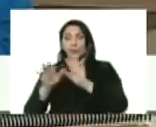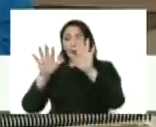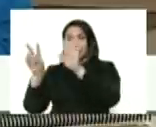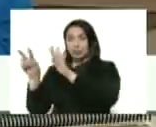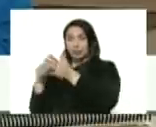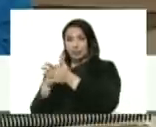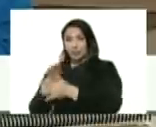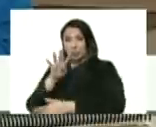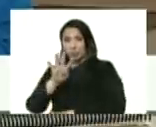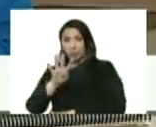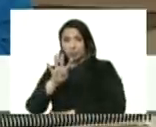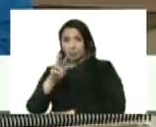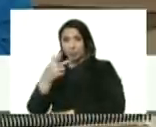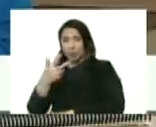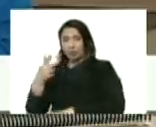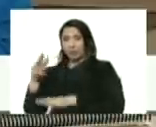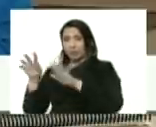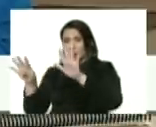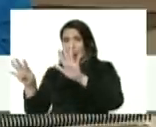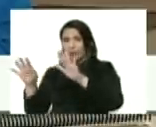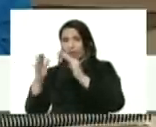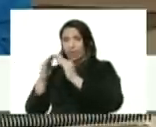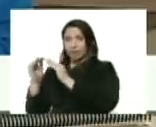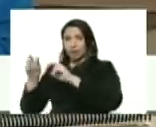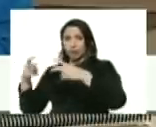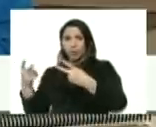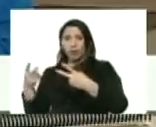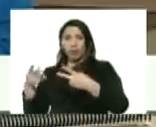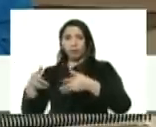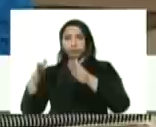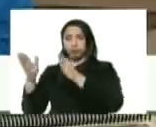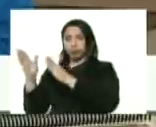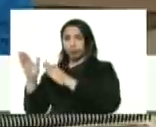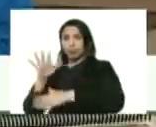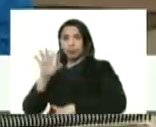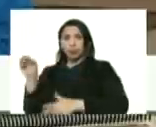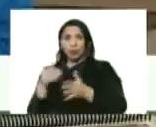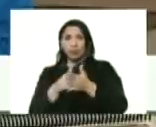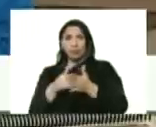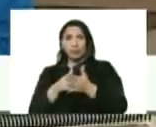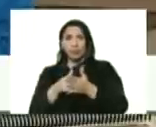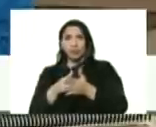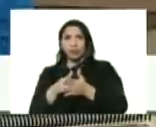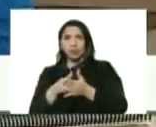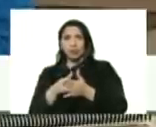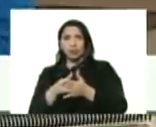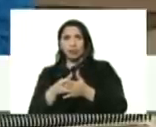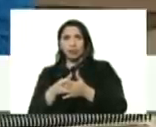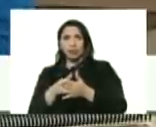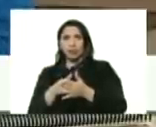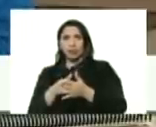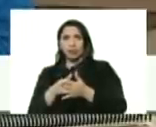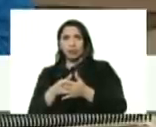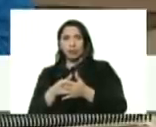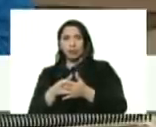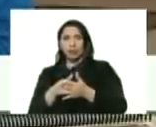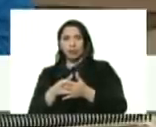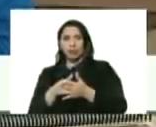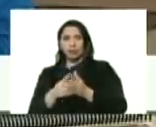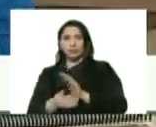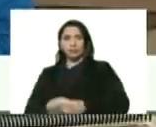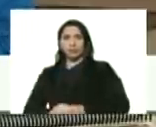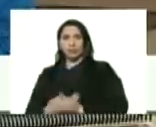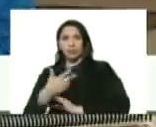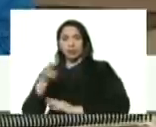.439 viviendas correcto de nuevos urbanismos de 50.000 de inicio 117.000 correcto y 32 y